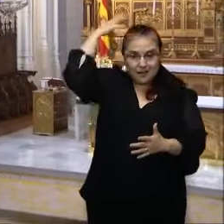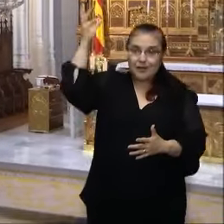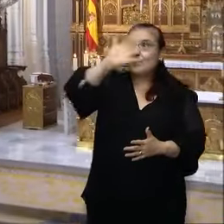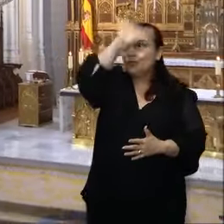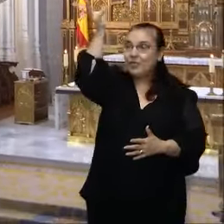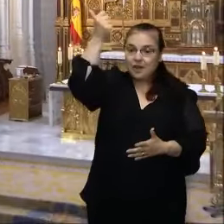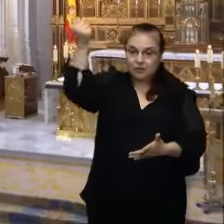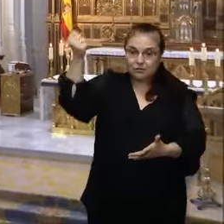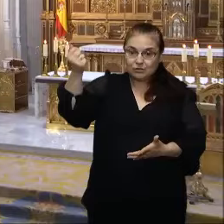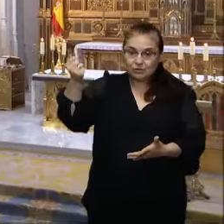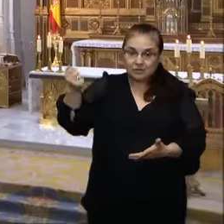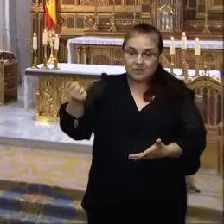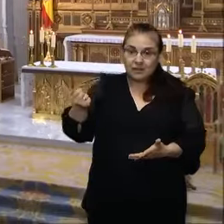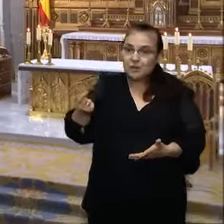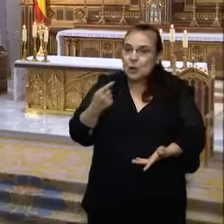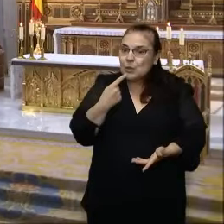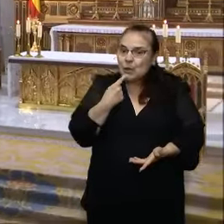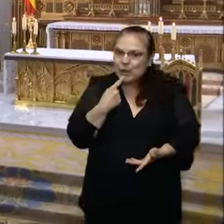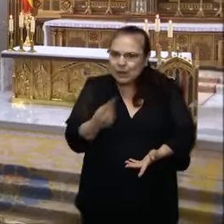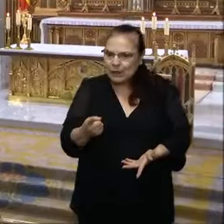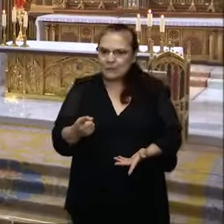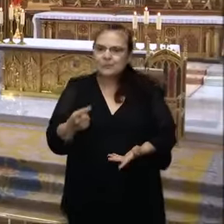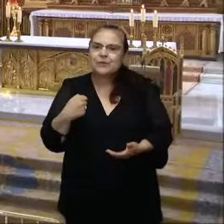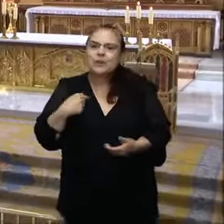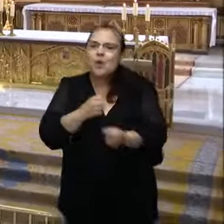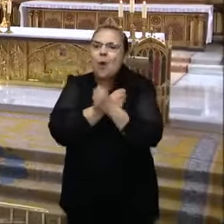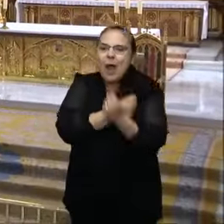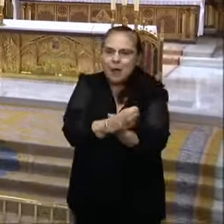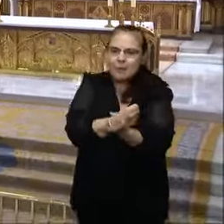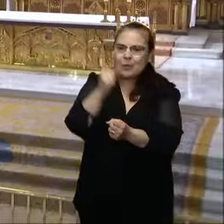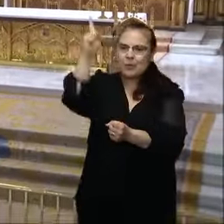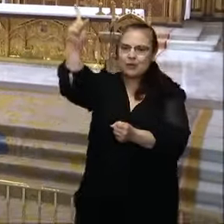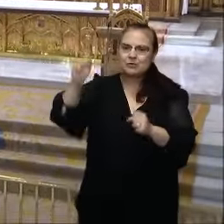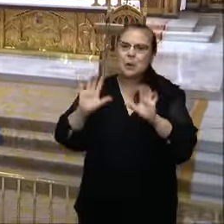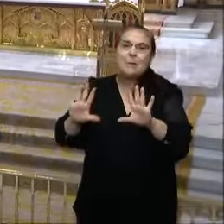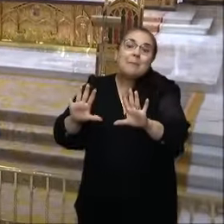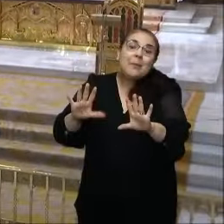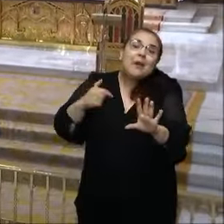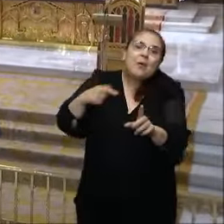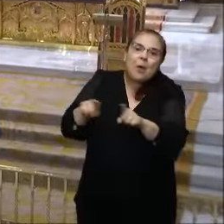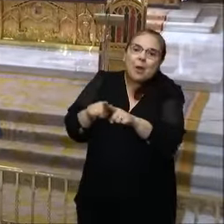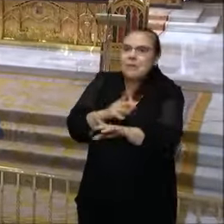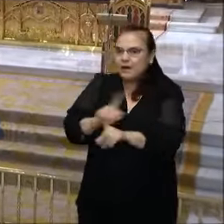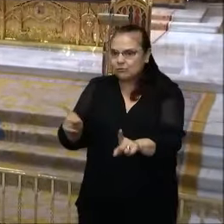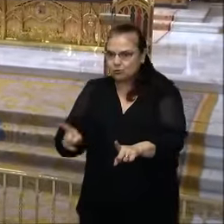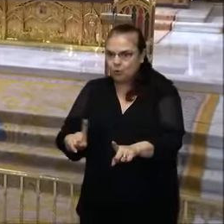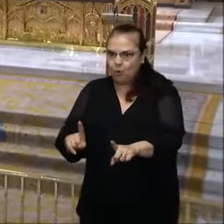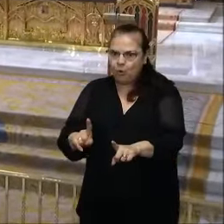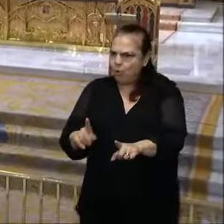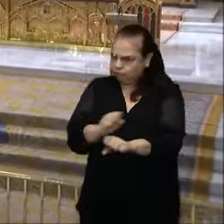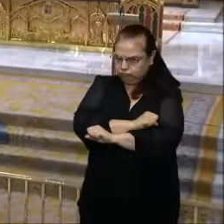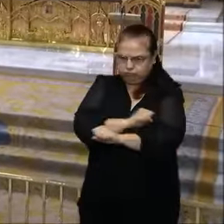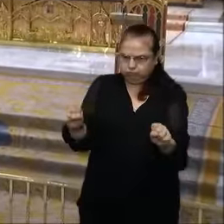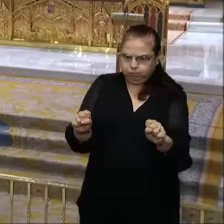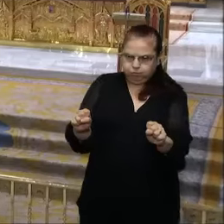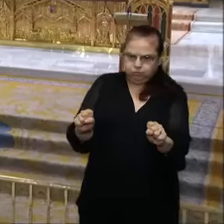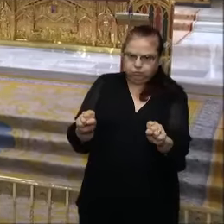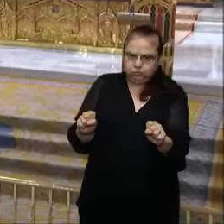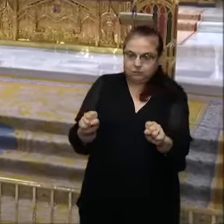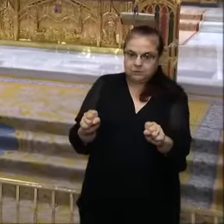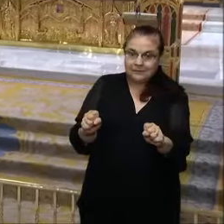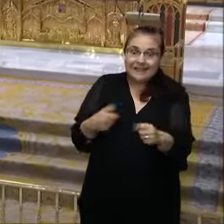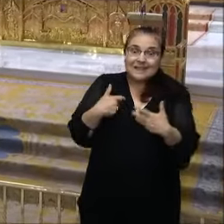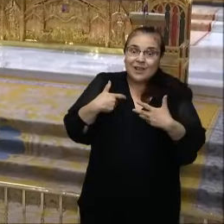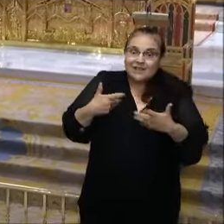que amamos a Dios si no amamos a nuestros hermanos. Y tampoco podemos asegurar que